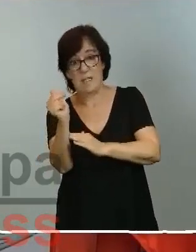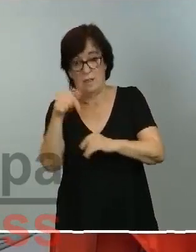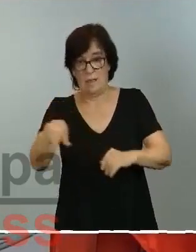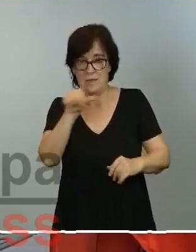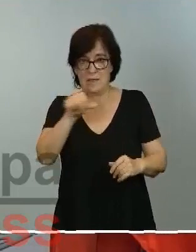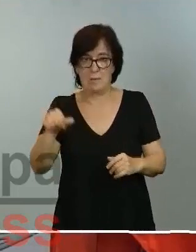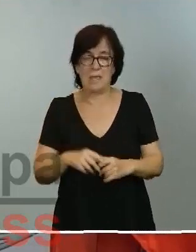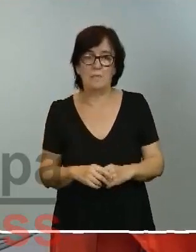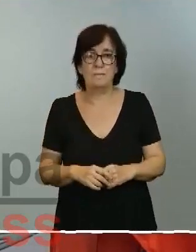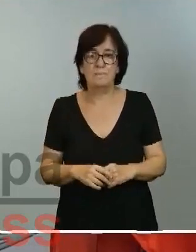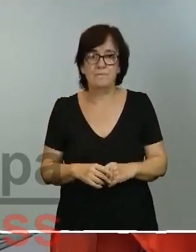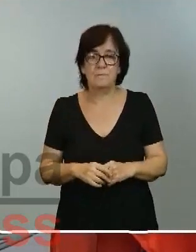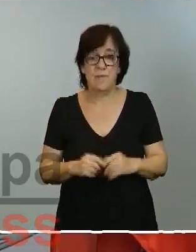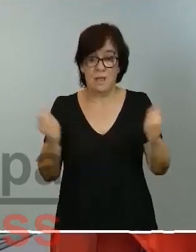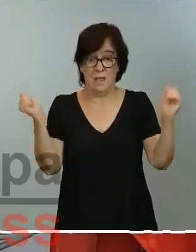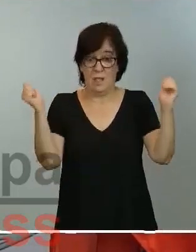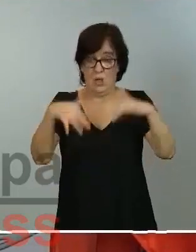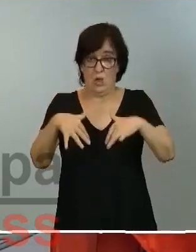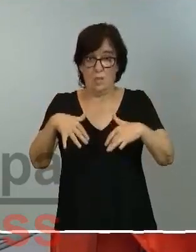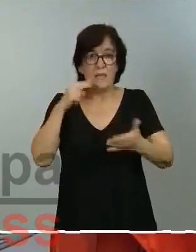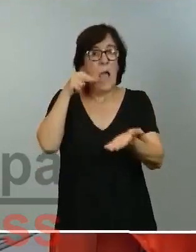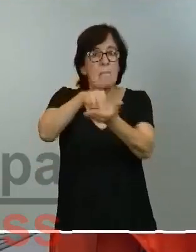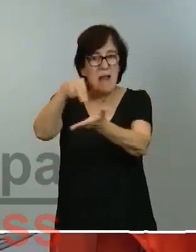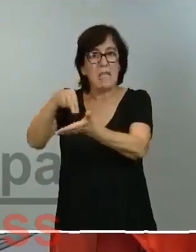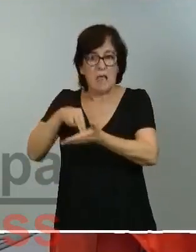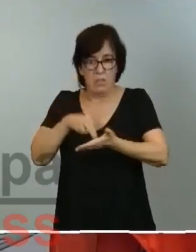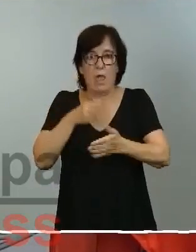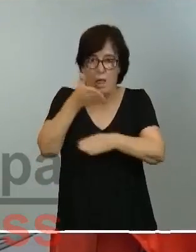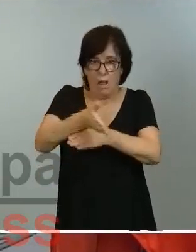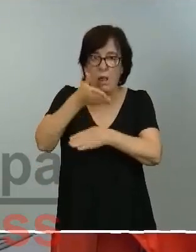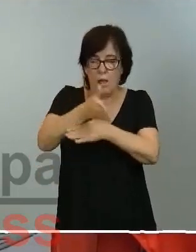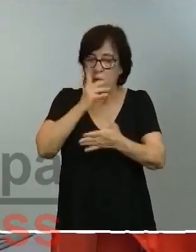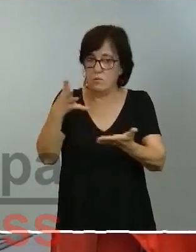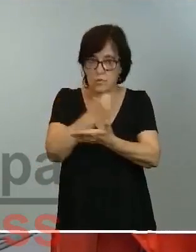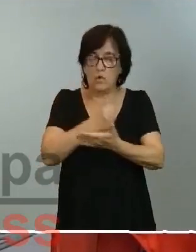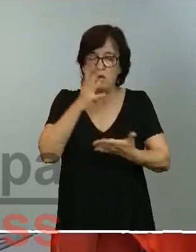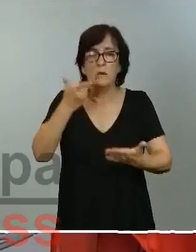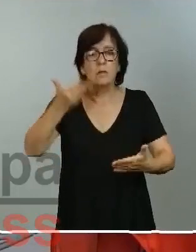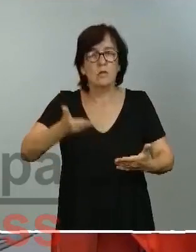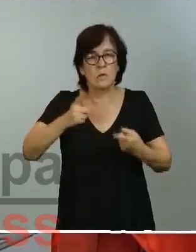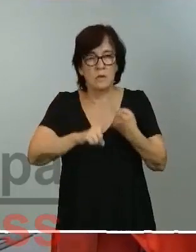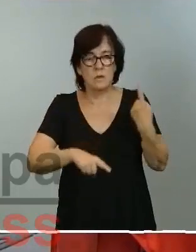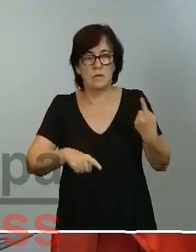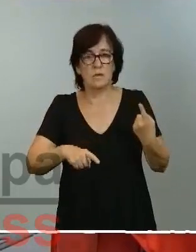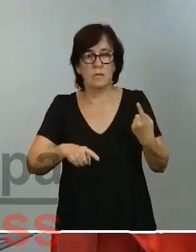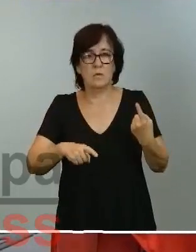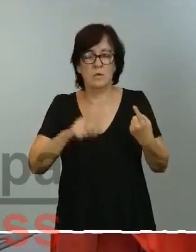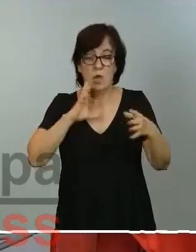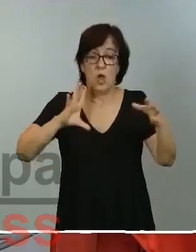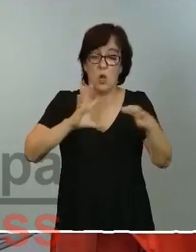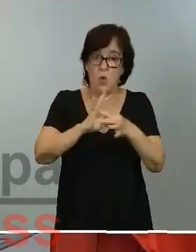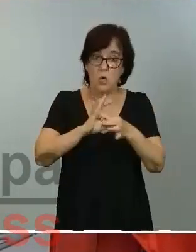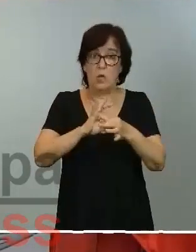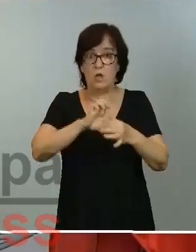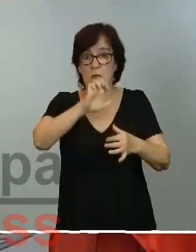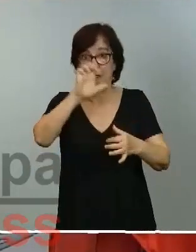Esta cumbre, que será presencial, va a abordar cuestiones tan importantes como la relación entre la Unión Europea y Turquía o